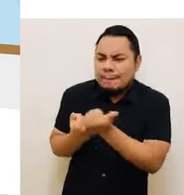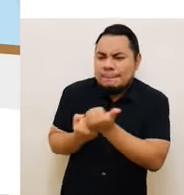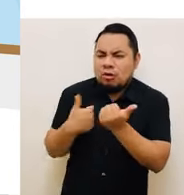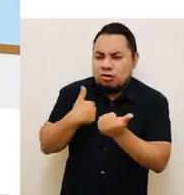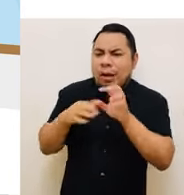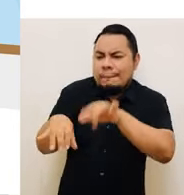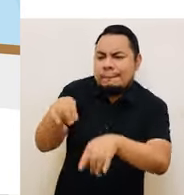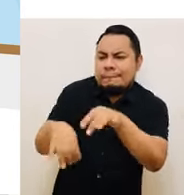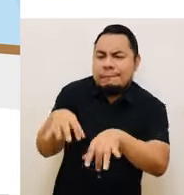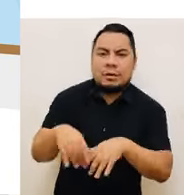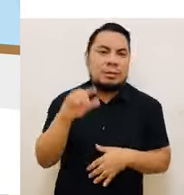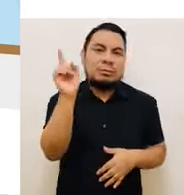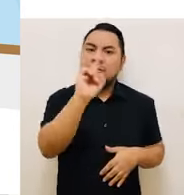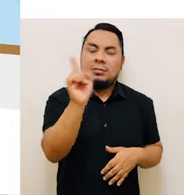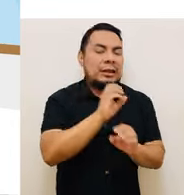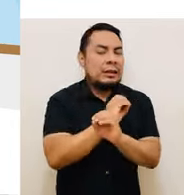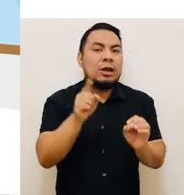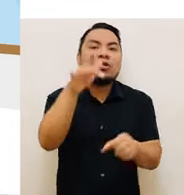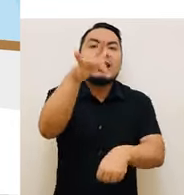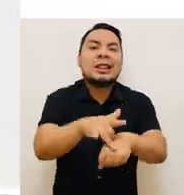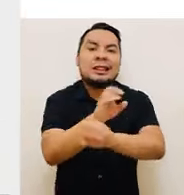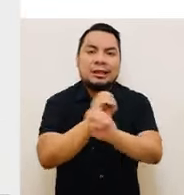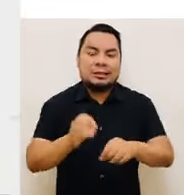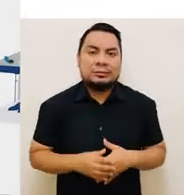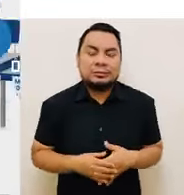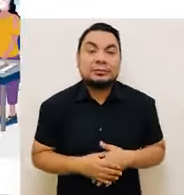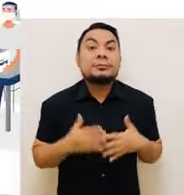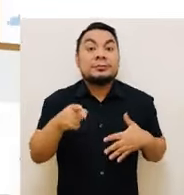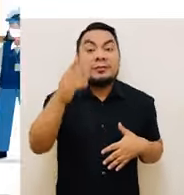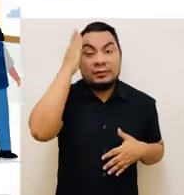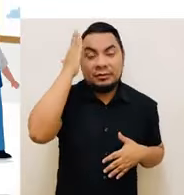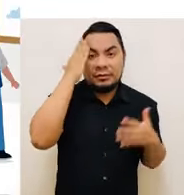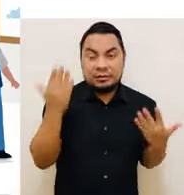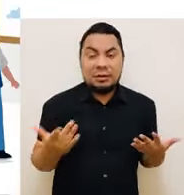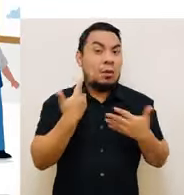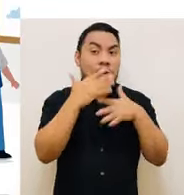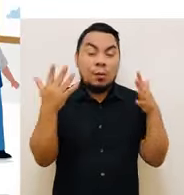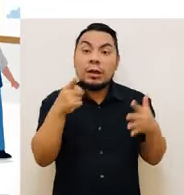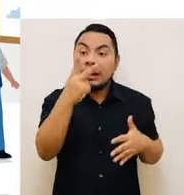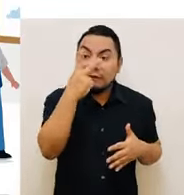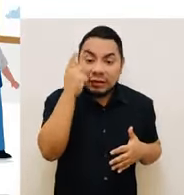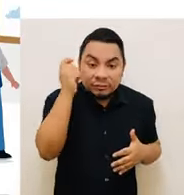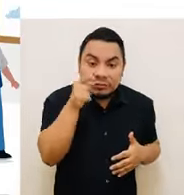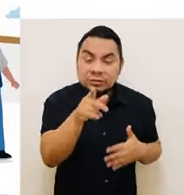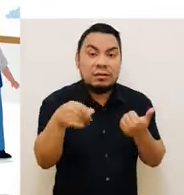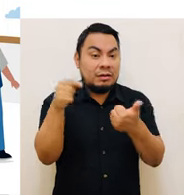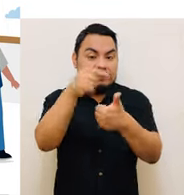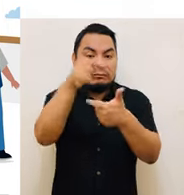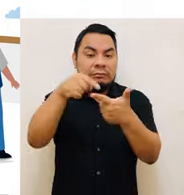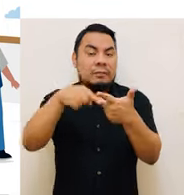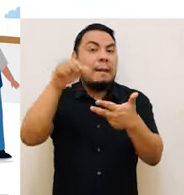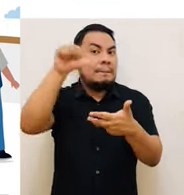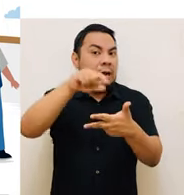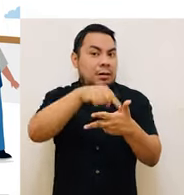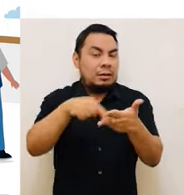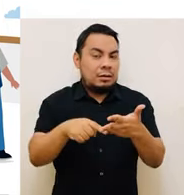escrutinio en las mesas de sufragio en las que se implemente. Ten presente que en caso de verificarse cualquiera de las conductas